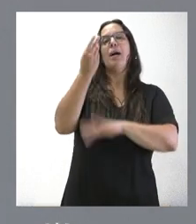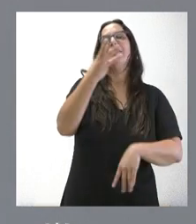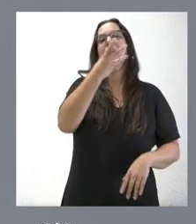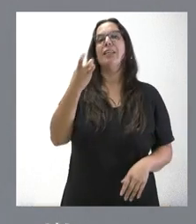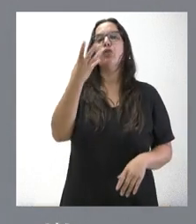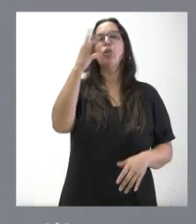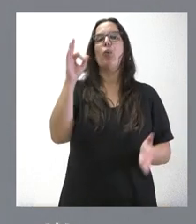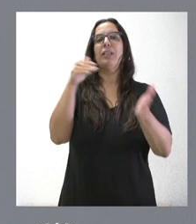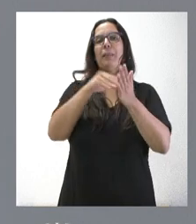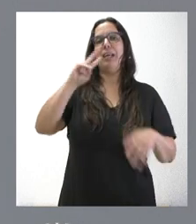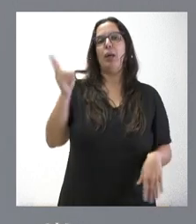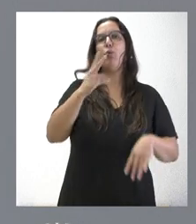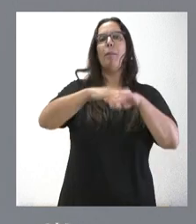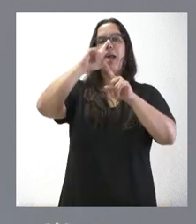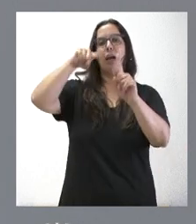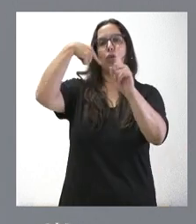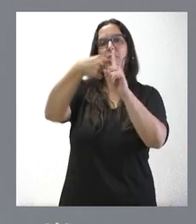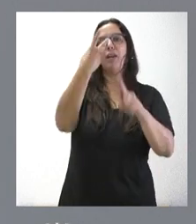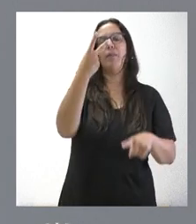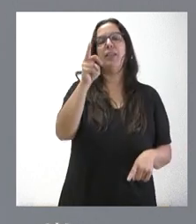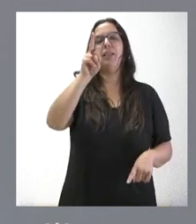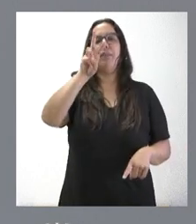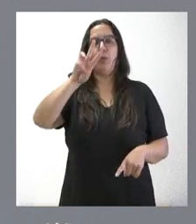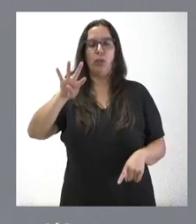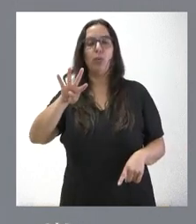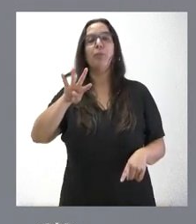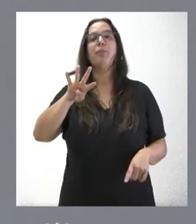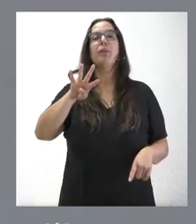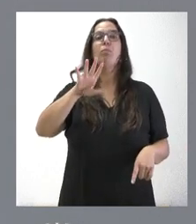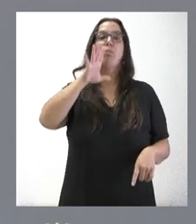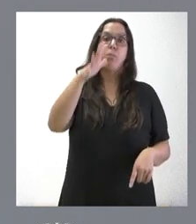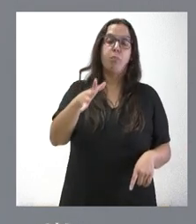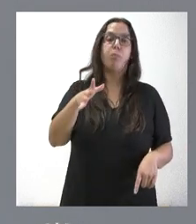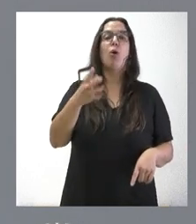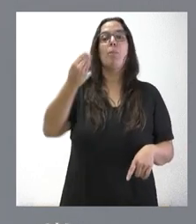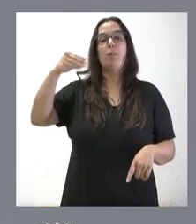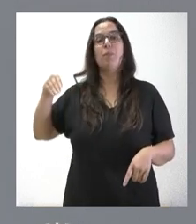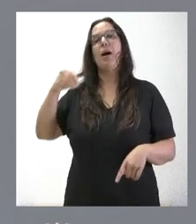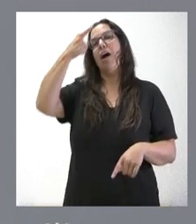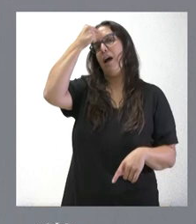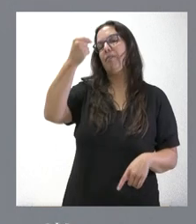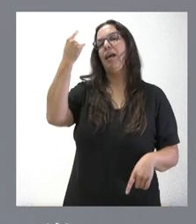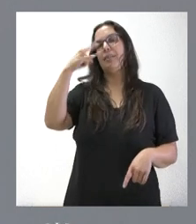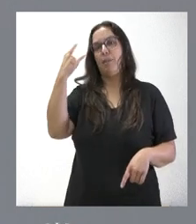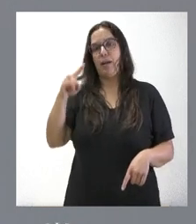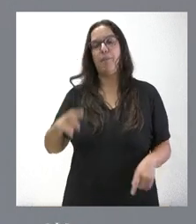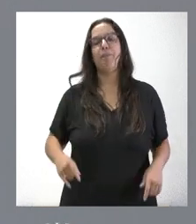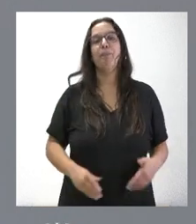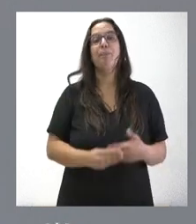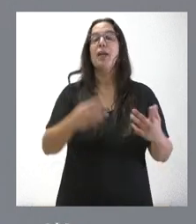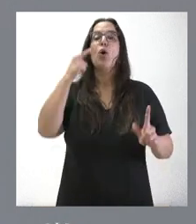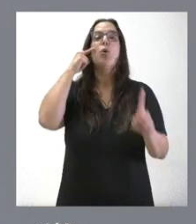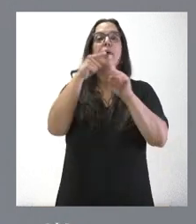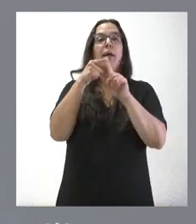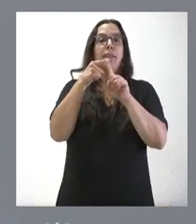.000 euros para el año próximo, el año 2024, al incorporarse las provincias de Ávila y de Salamanca. El objetivo